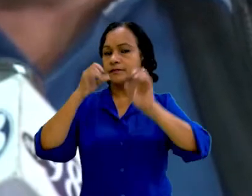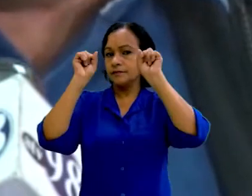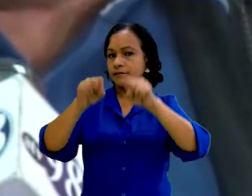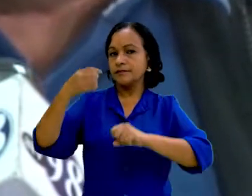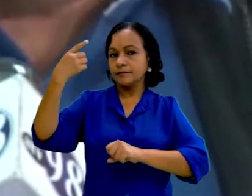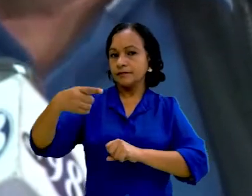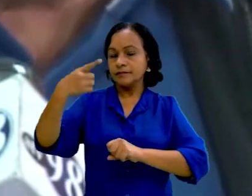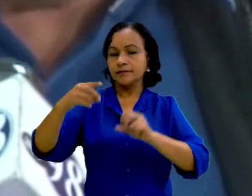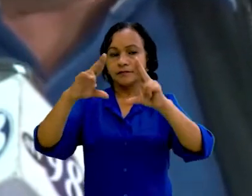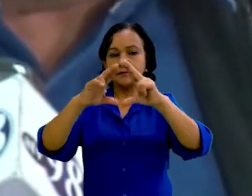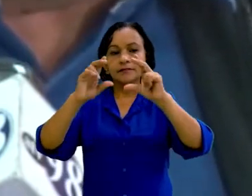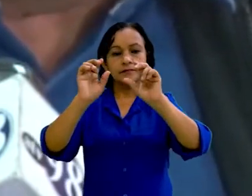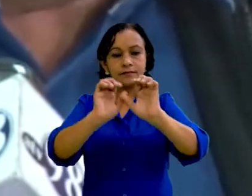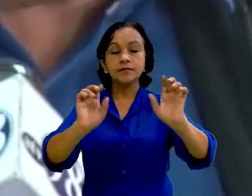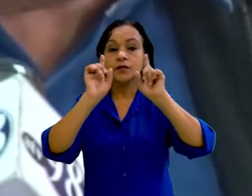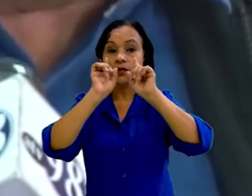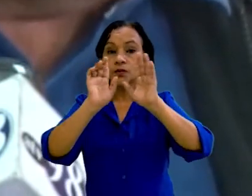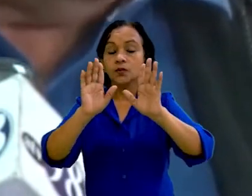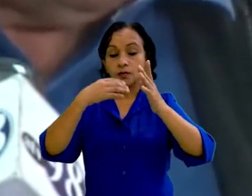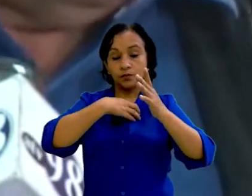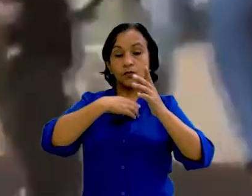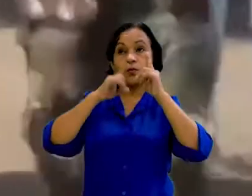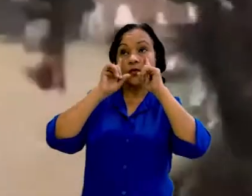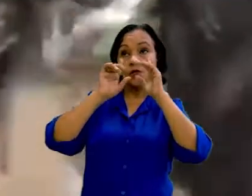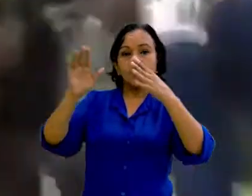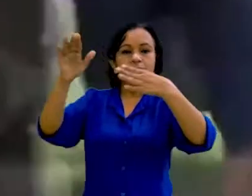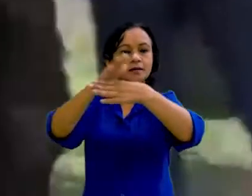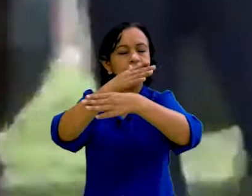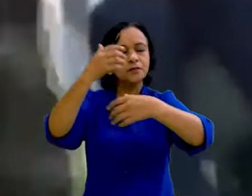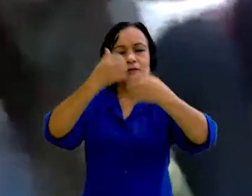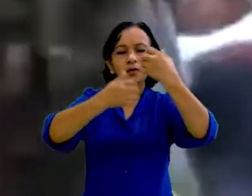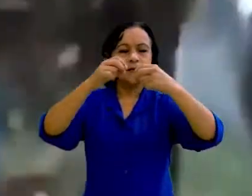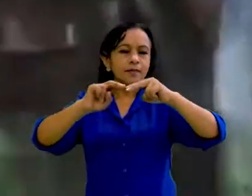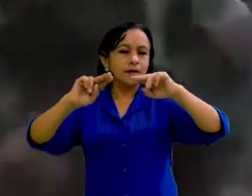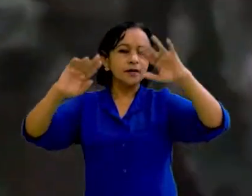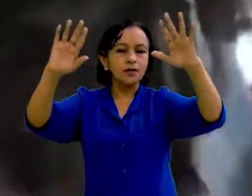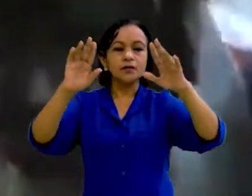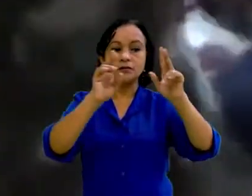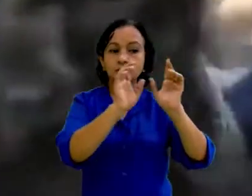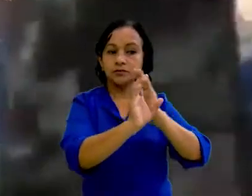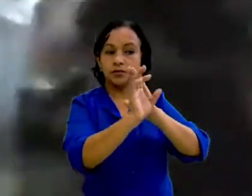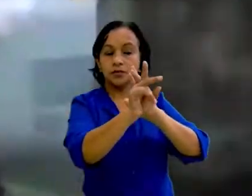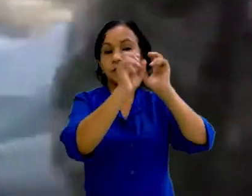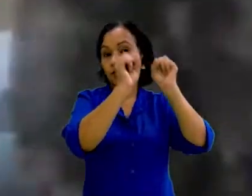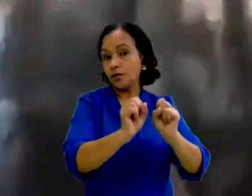garantizar el derecho de los nicaragüenses a ser protegidos y protegerse ante los embates de la naturaleza o socionaturales.